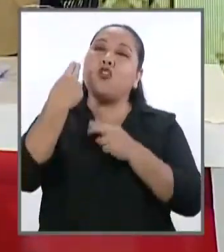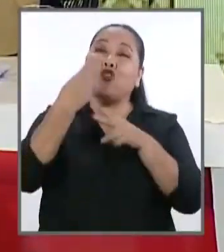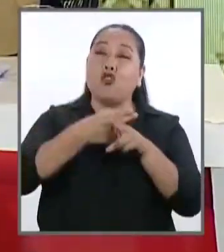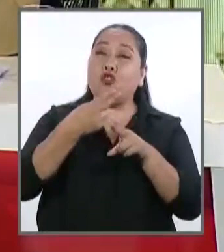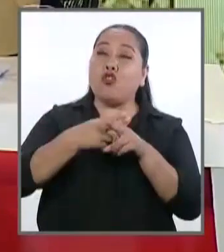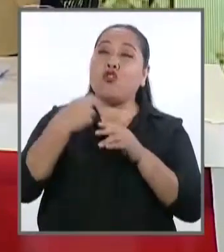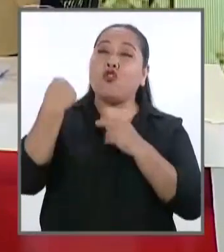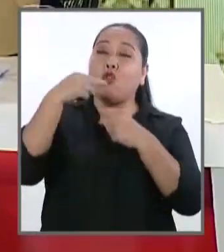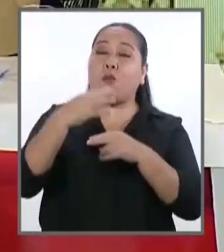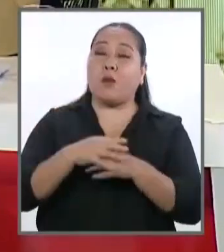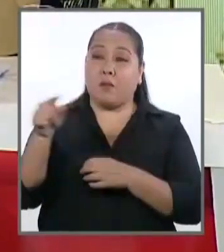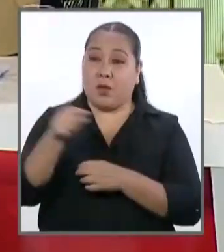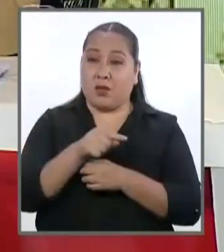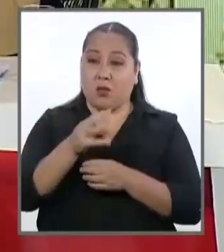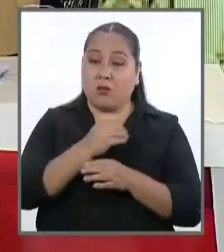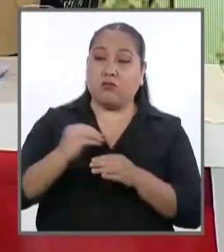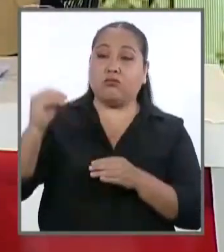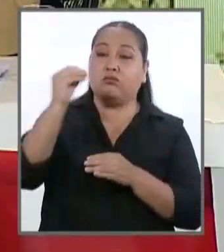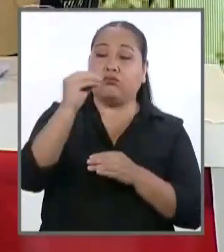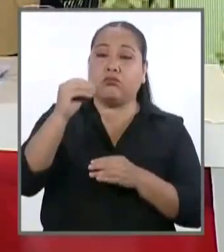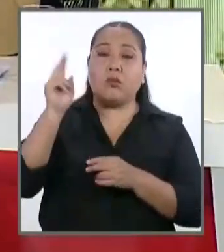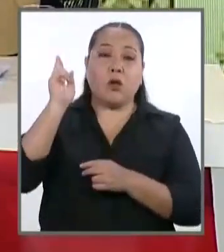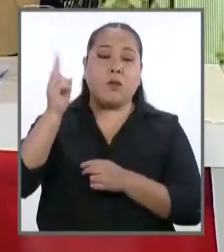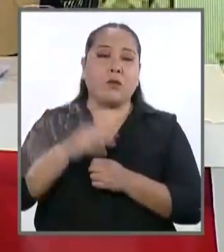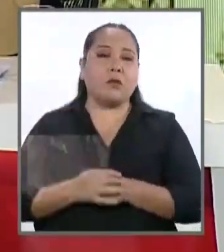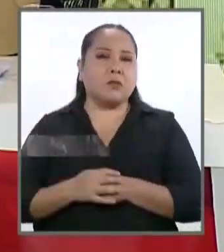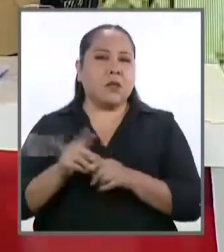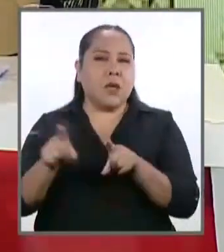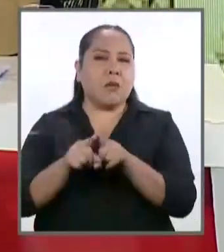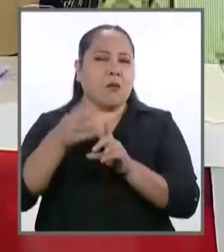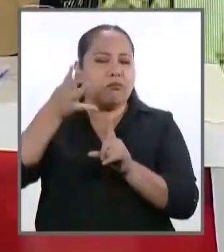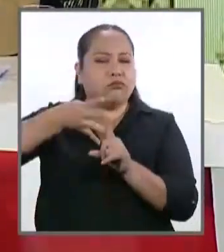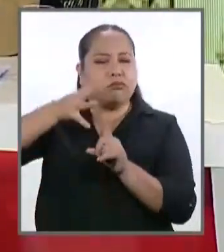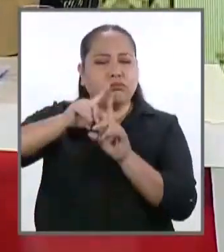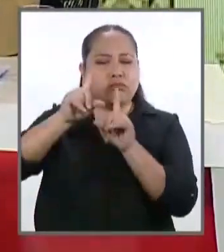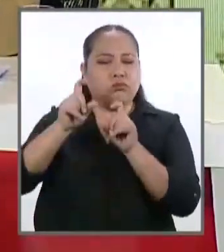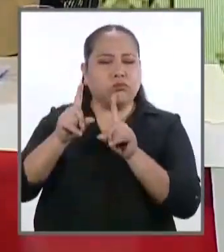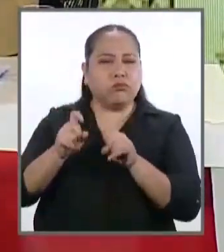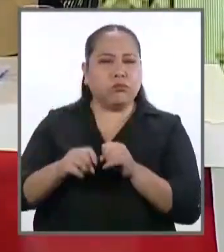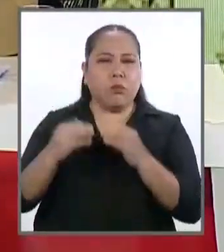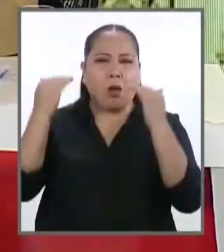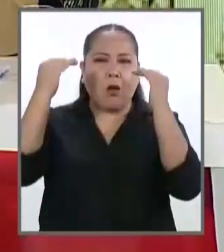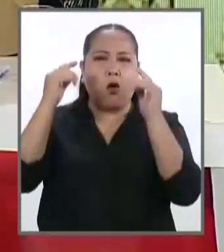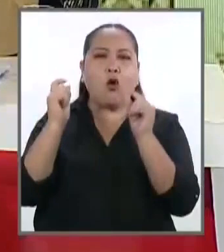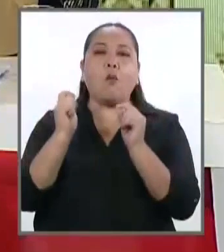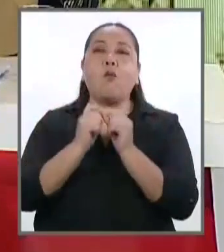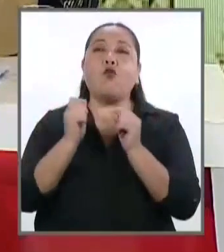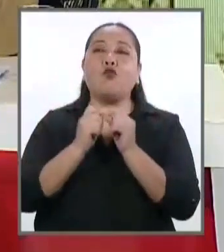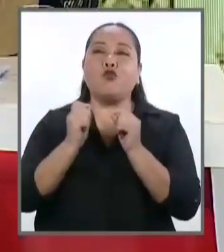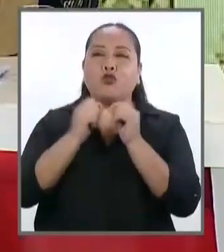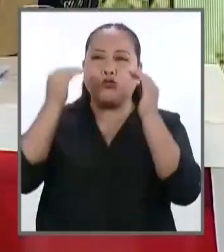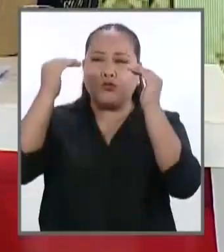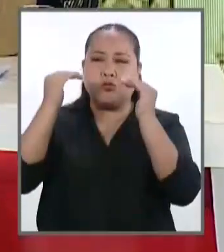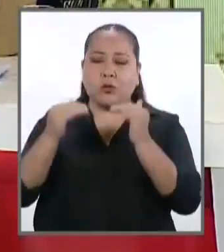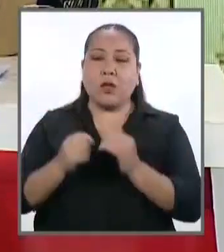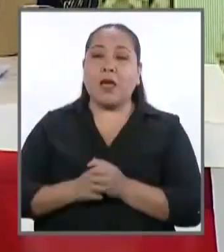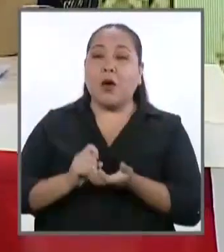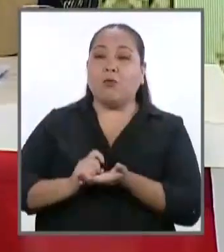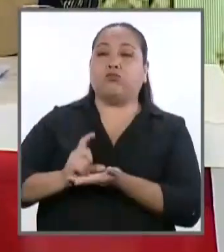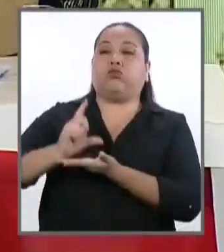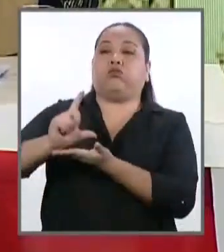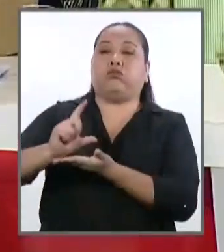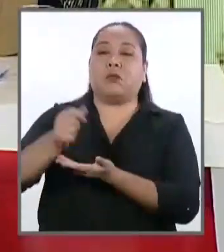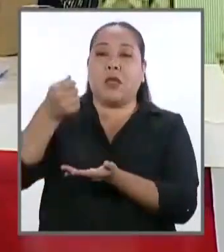El tema de las pruebas vinculadas a las capacitaciones y a la meritocracia. Y los aumentos de sueldo. Porque se dice de manera muy